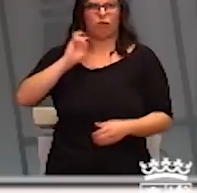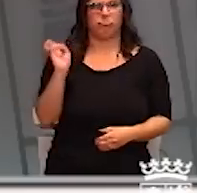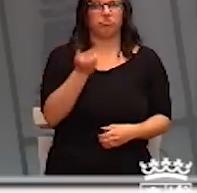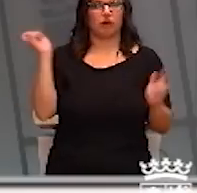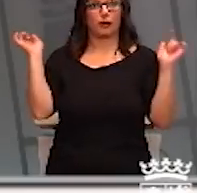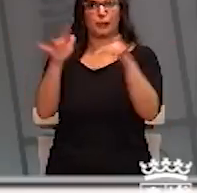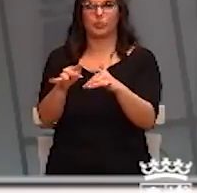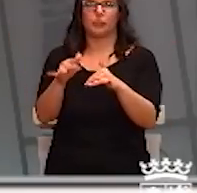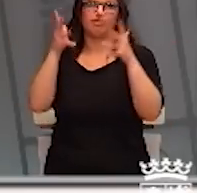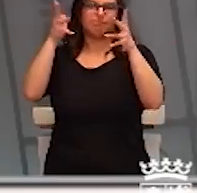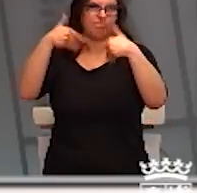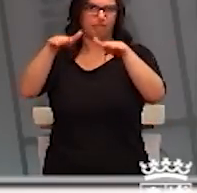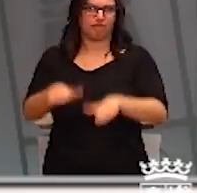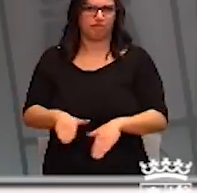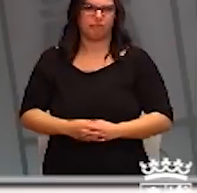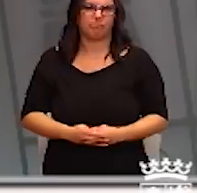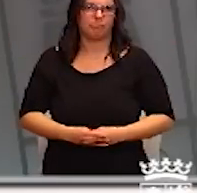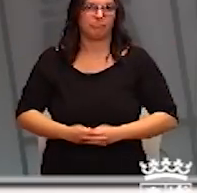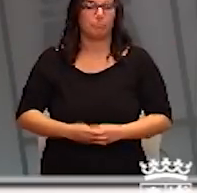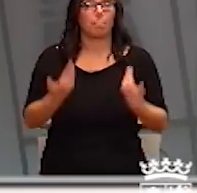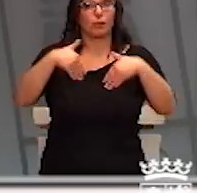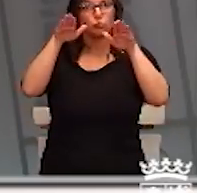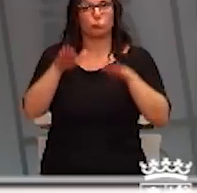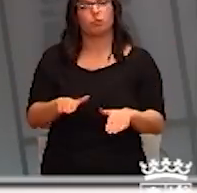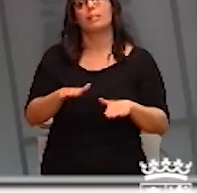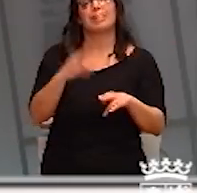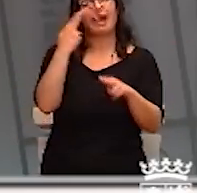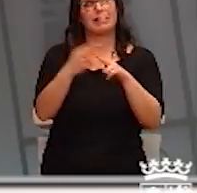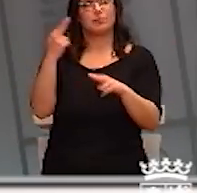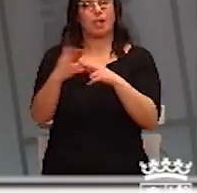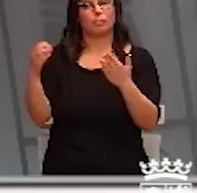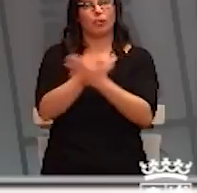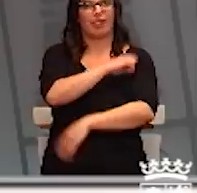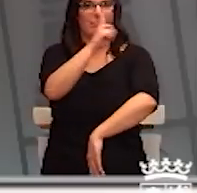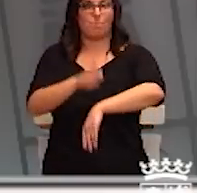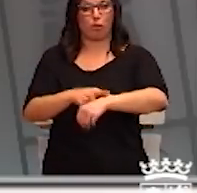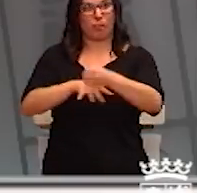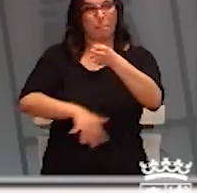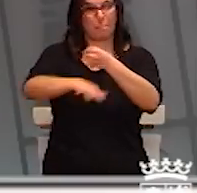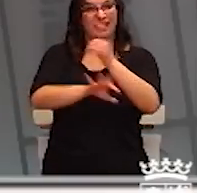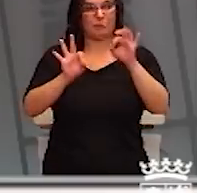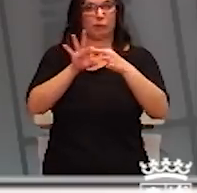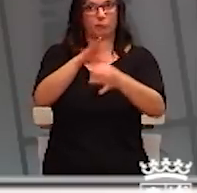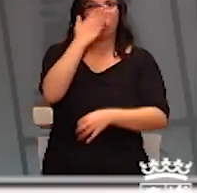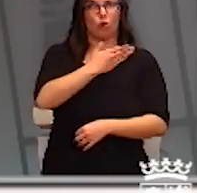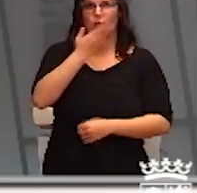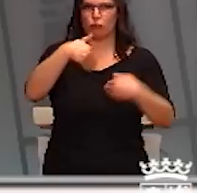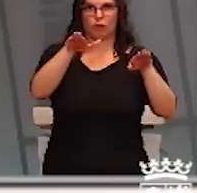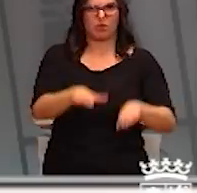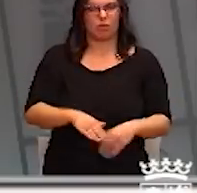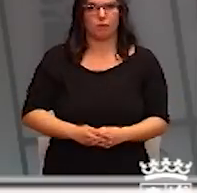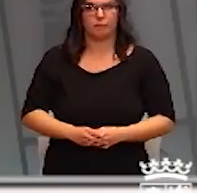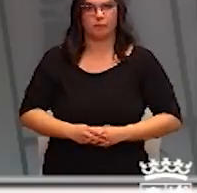civiles. Se suspenden todas las actividades de deporte base escolar. Se suspenden